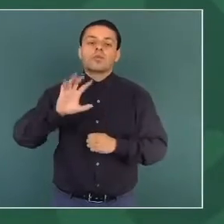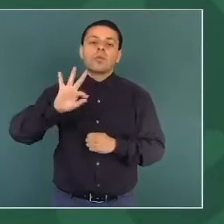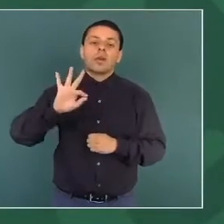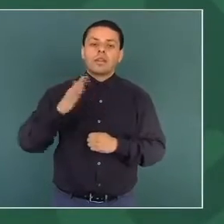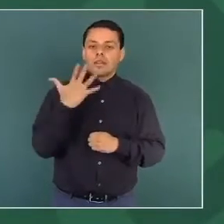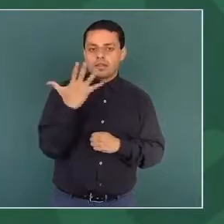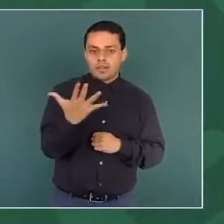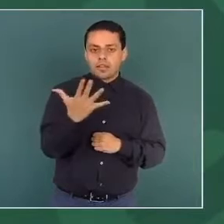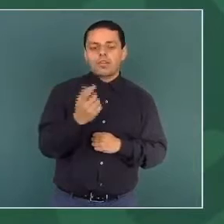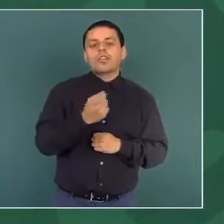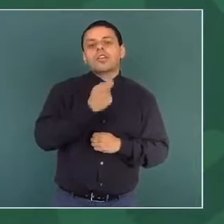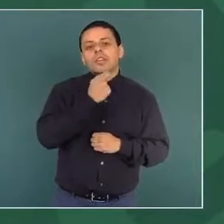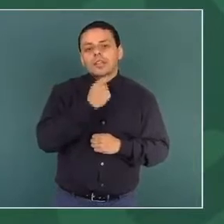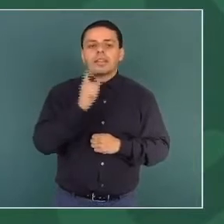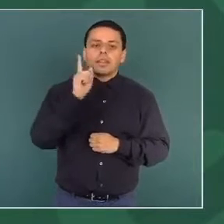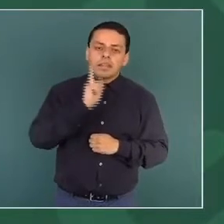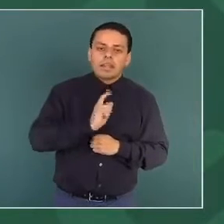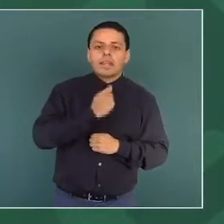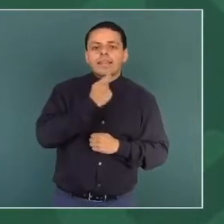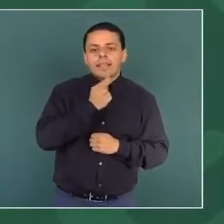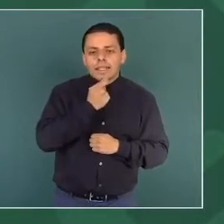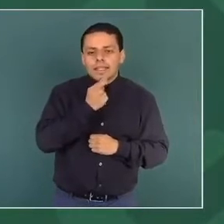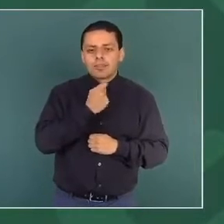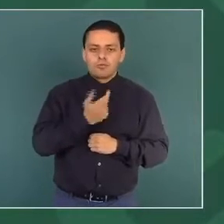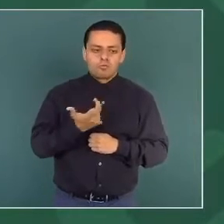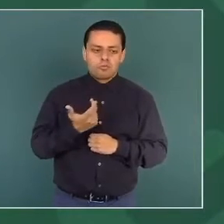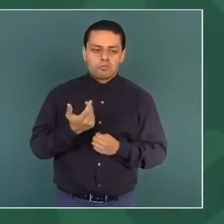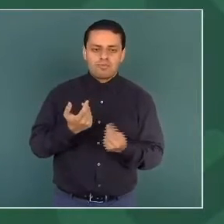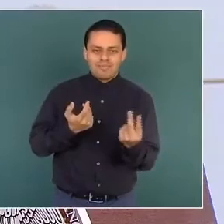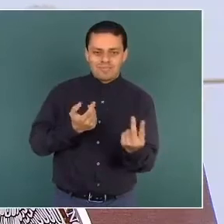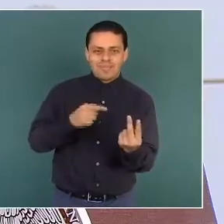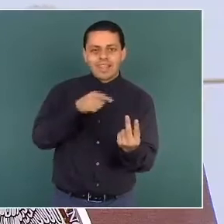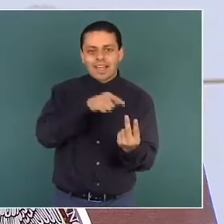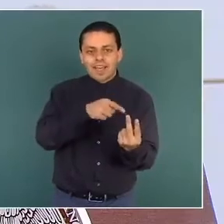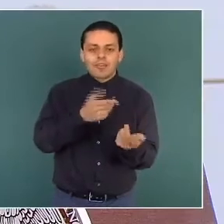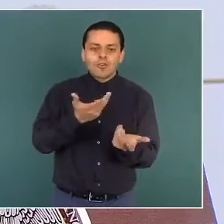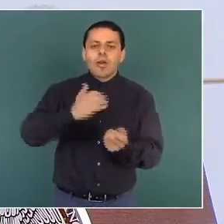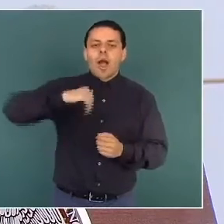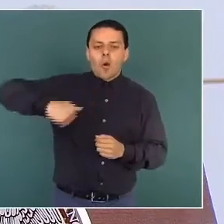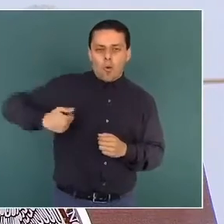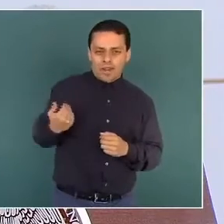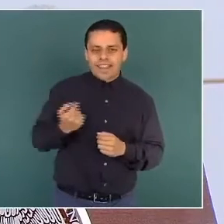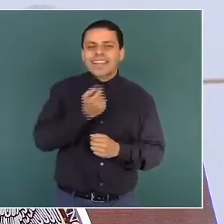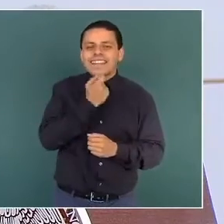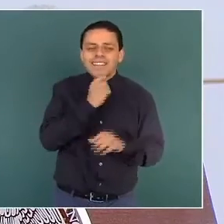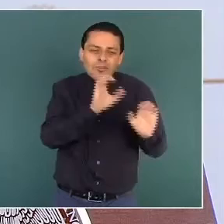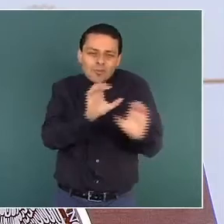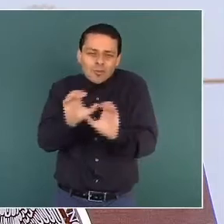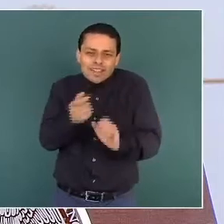niñas y niños de estancias infantiles reciben